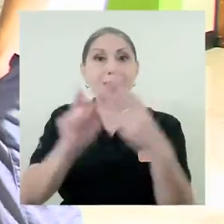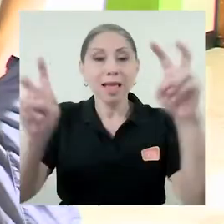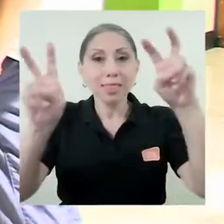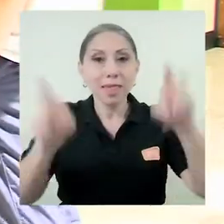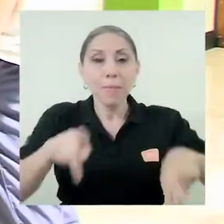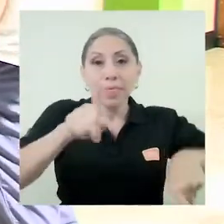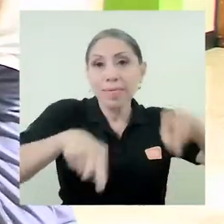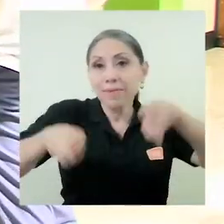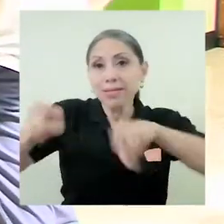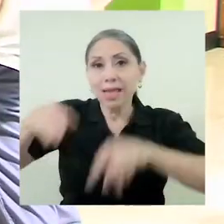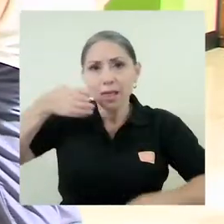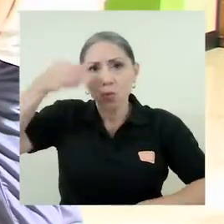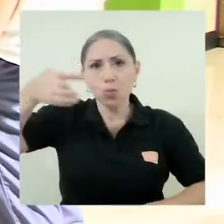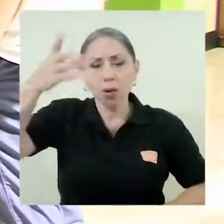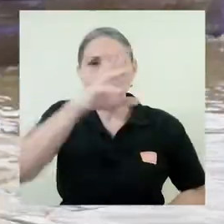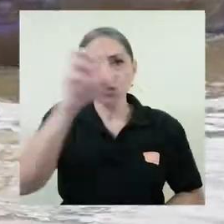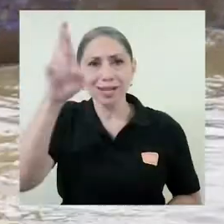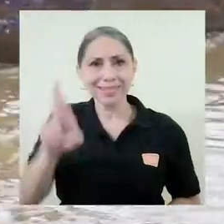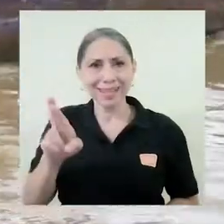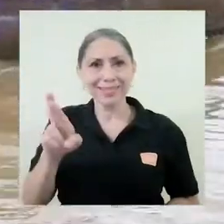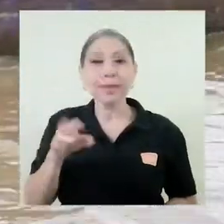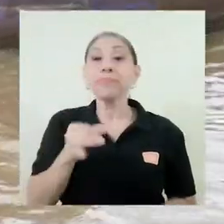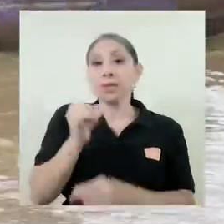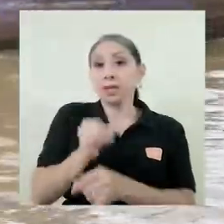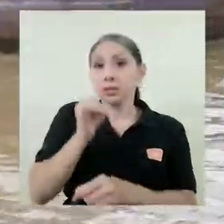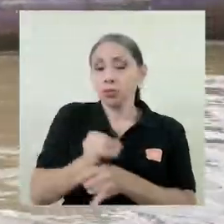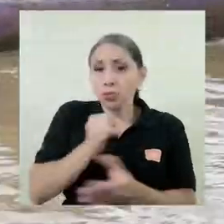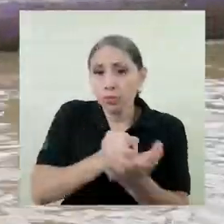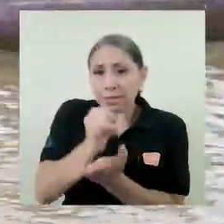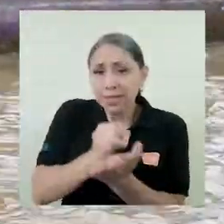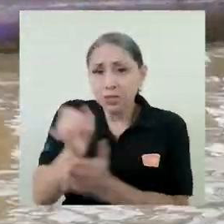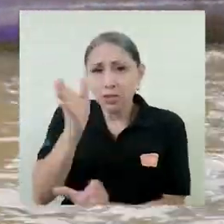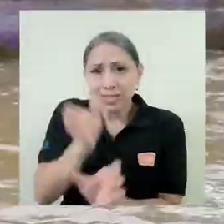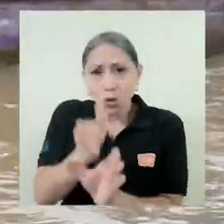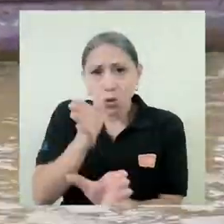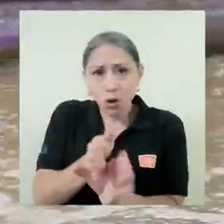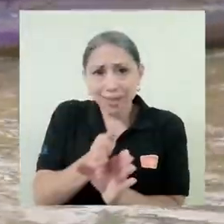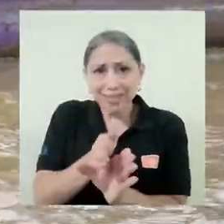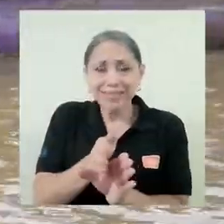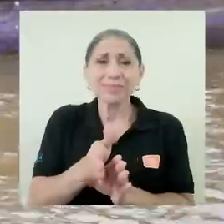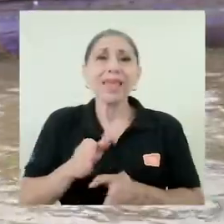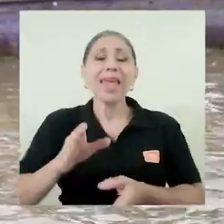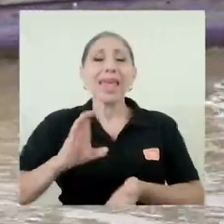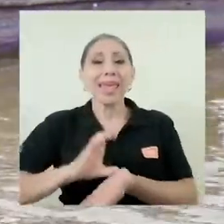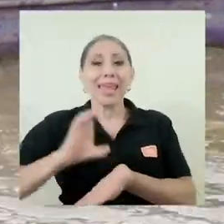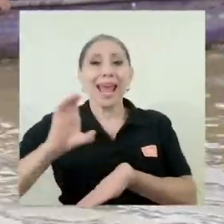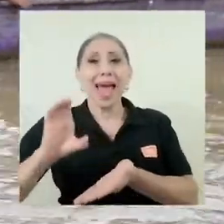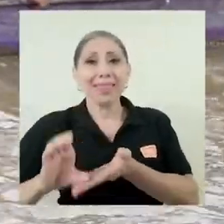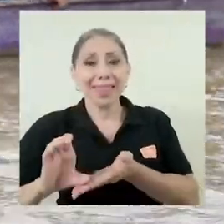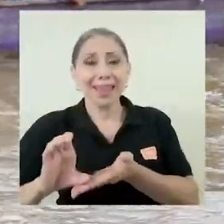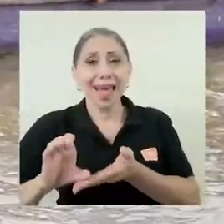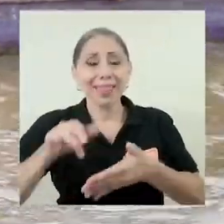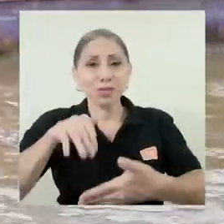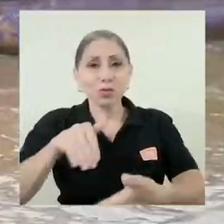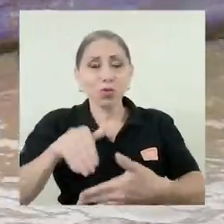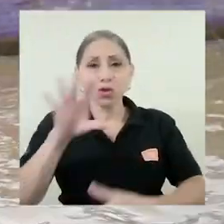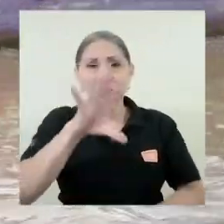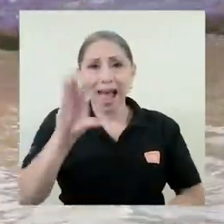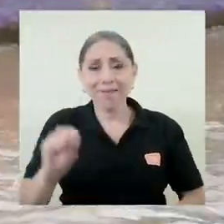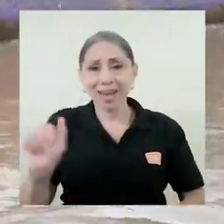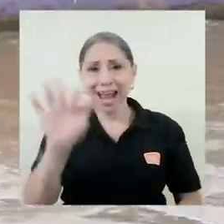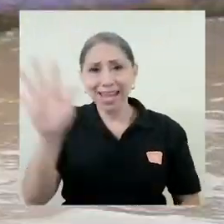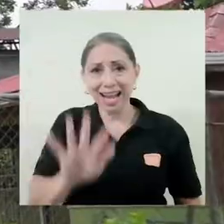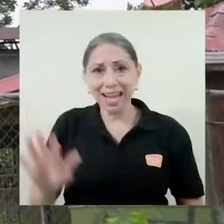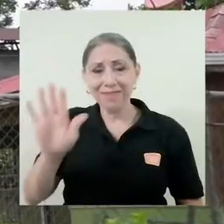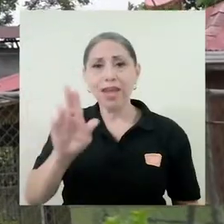diversidad cultural costarricense, el Instituto de Investigaciones Psicológicas y la Cátedra de Estudios de África y el Caribe de la